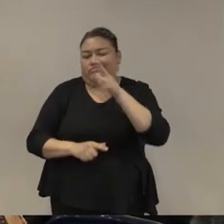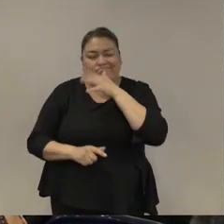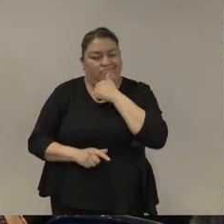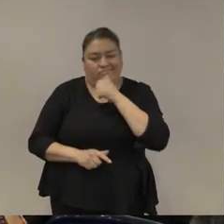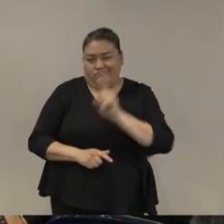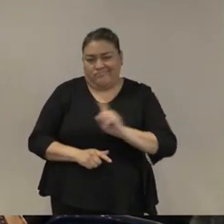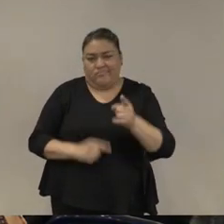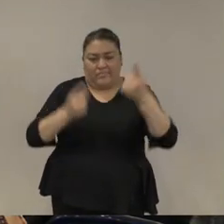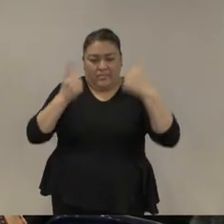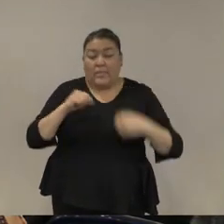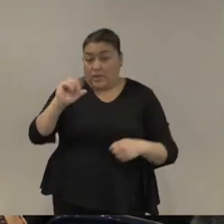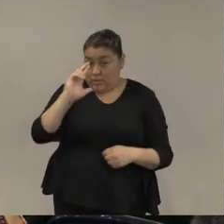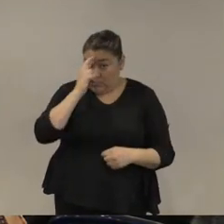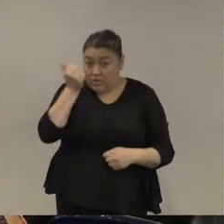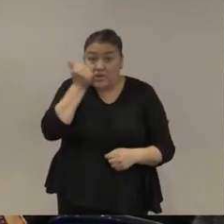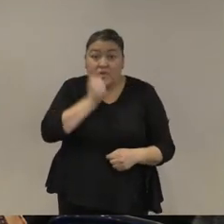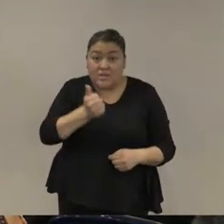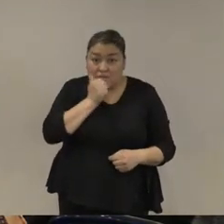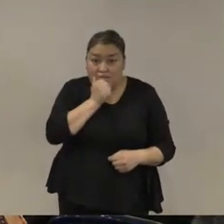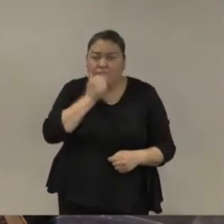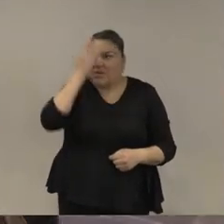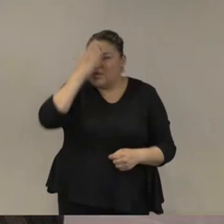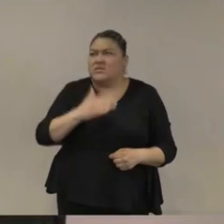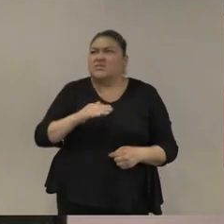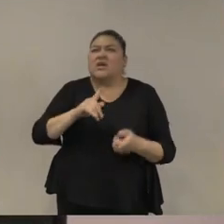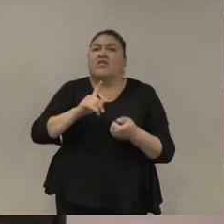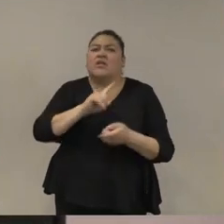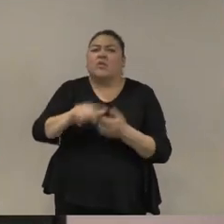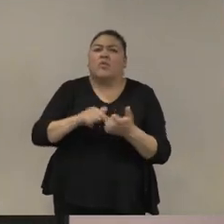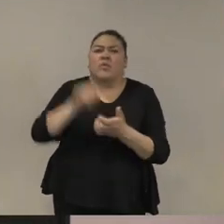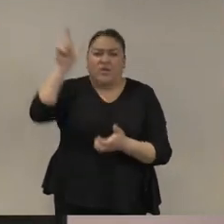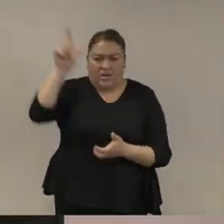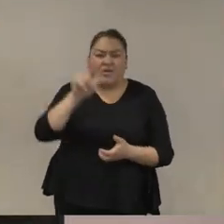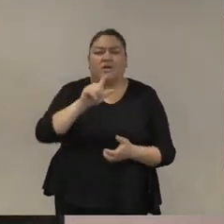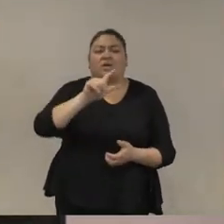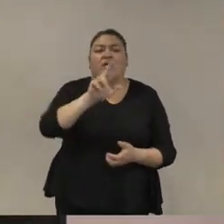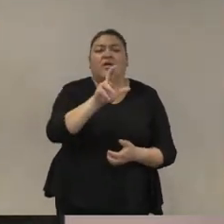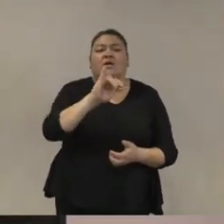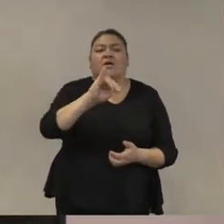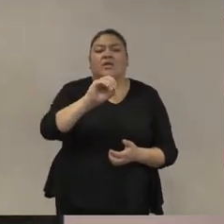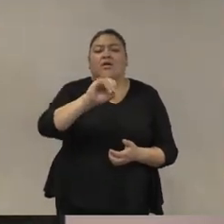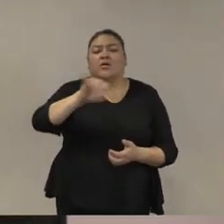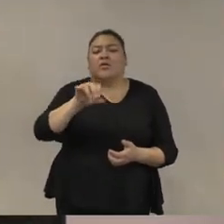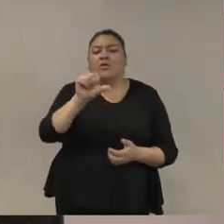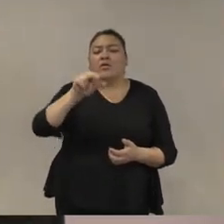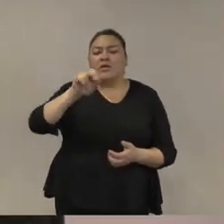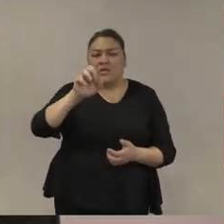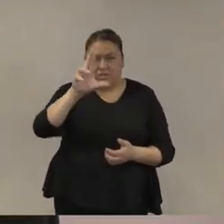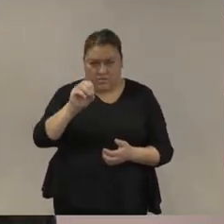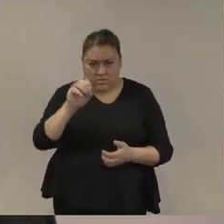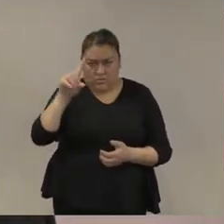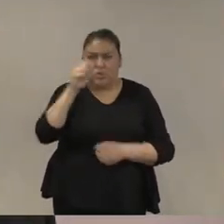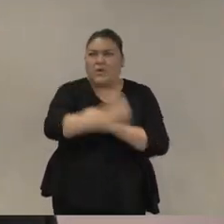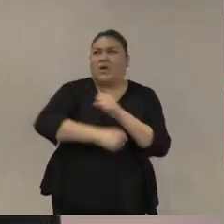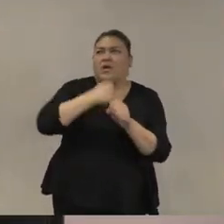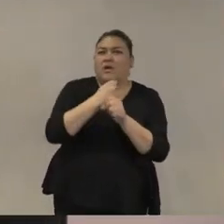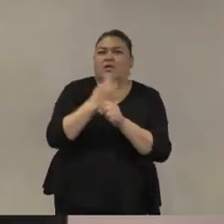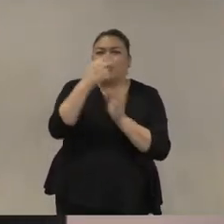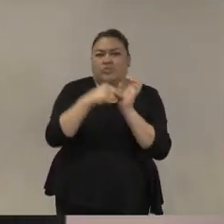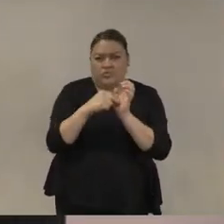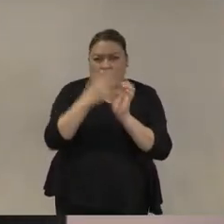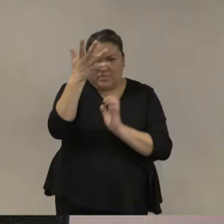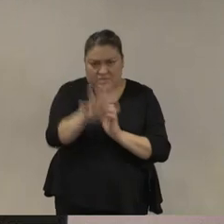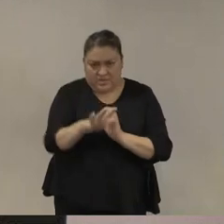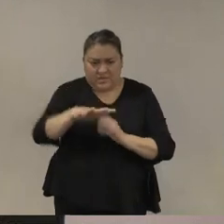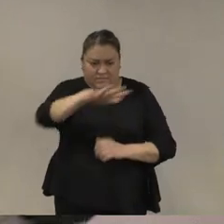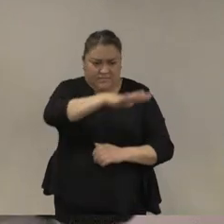algunos operativos en río por ejemplo en brasil en los años en el año de 2010 en